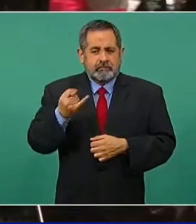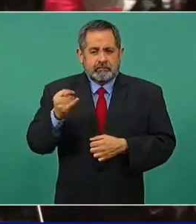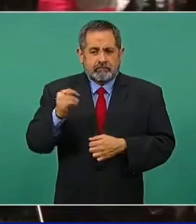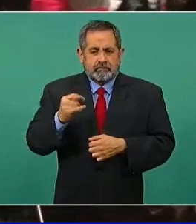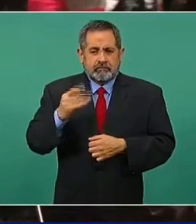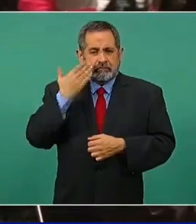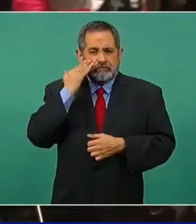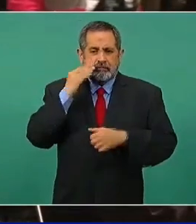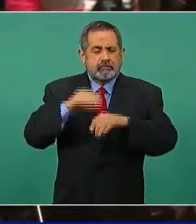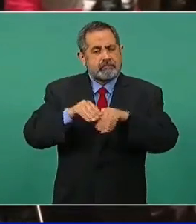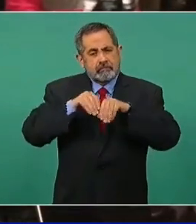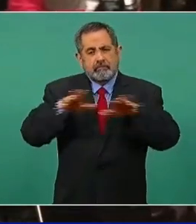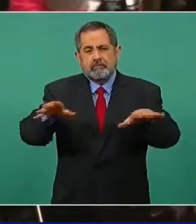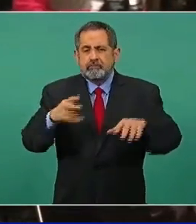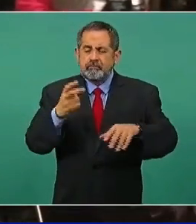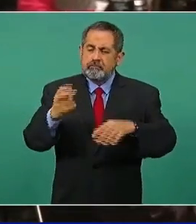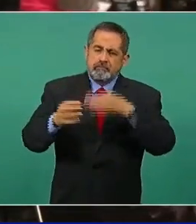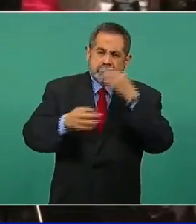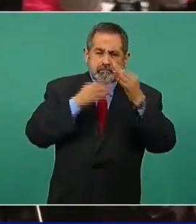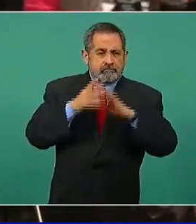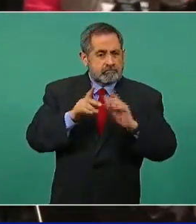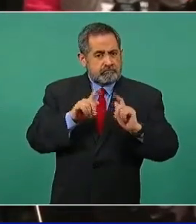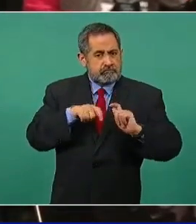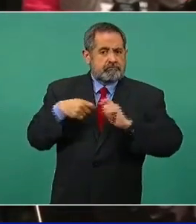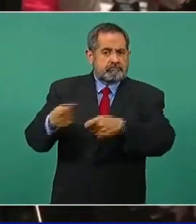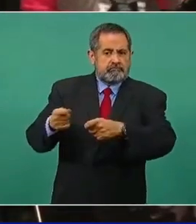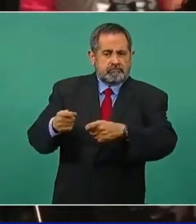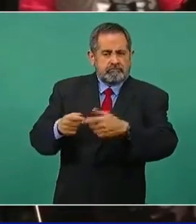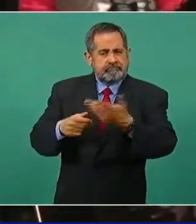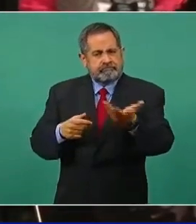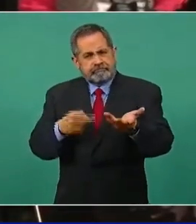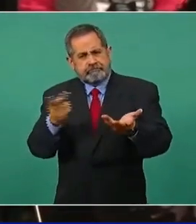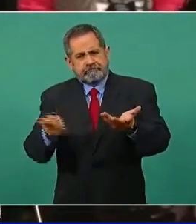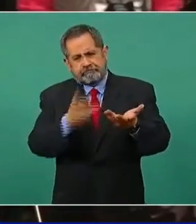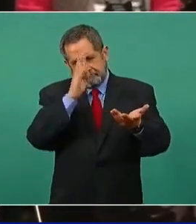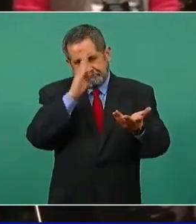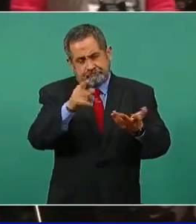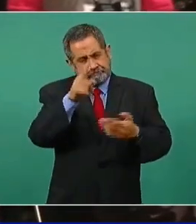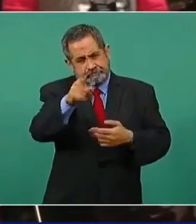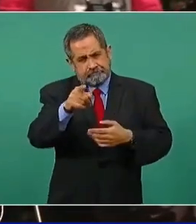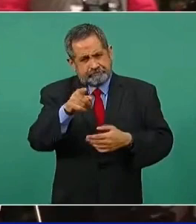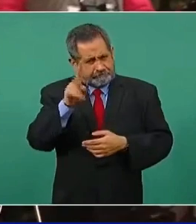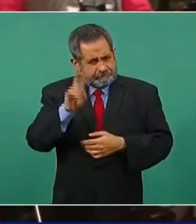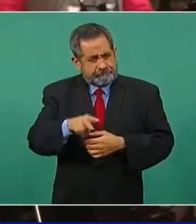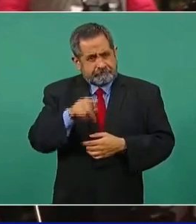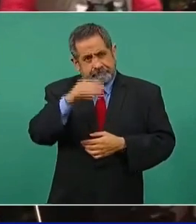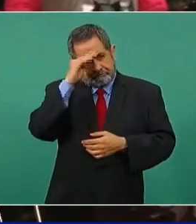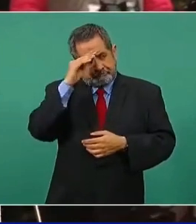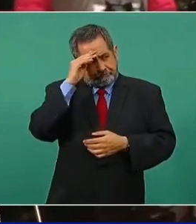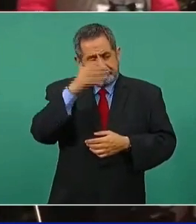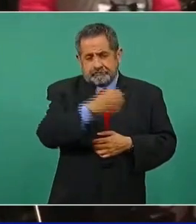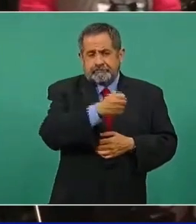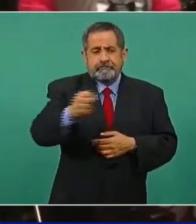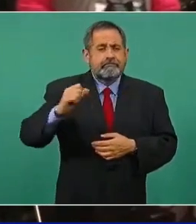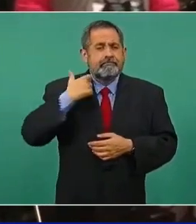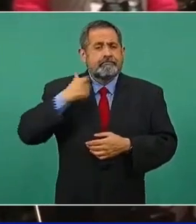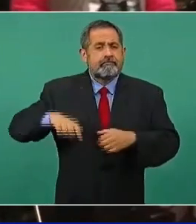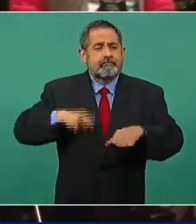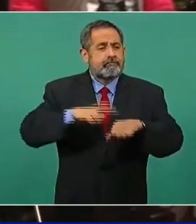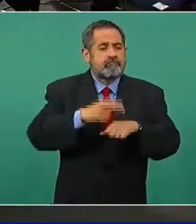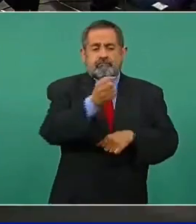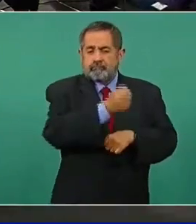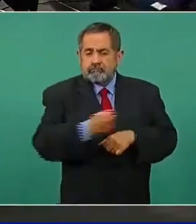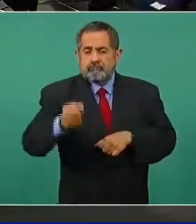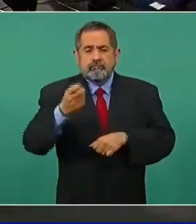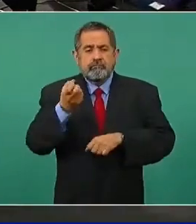Facebook sobre este cargo que ocuparía. Entonces, preguntarle a usted si está considerado el exgobernador para este